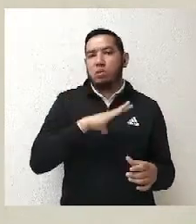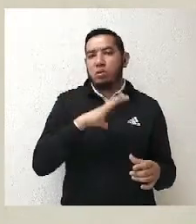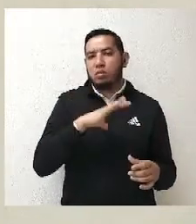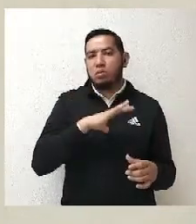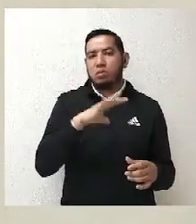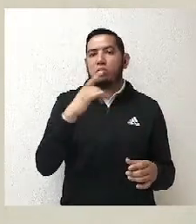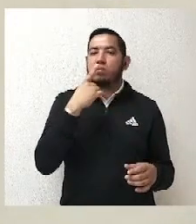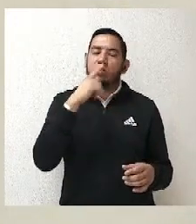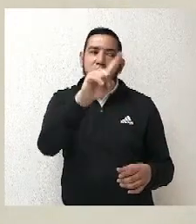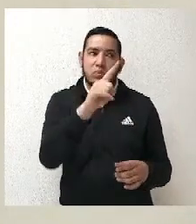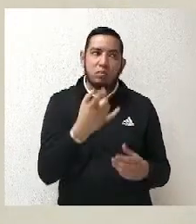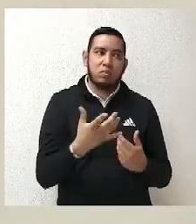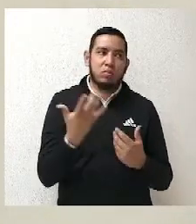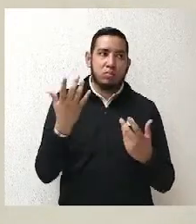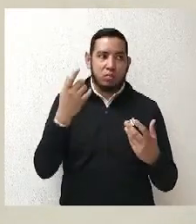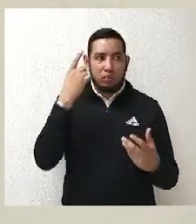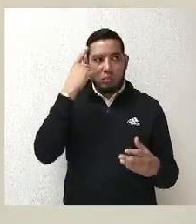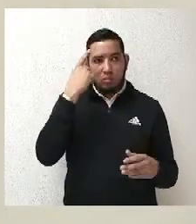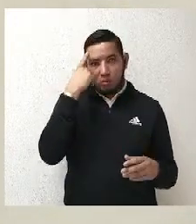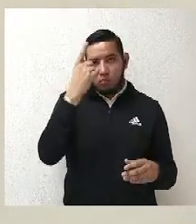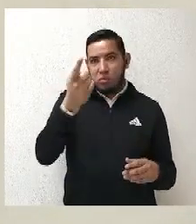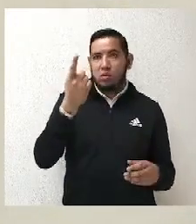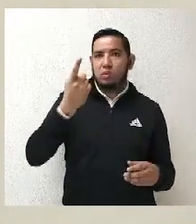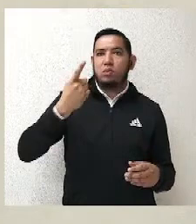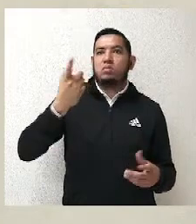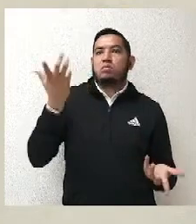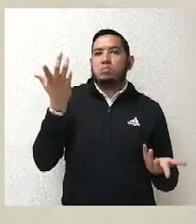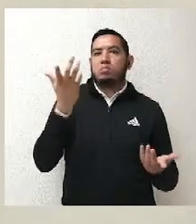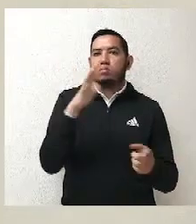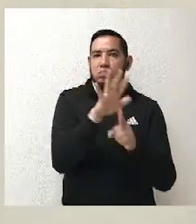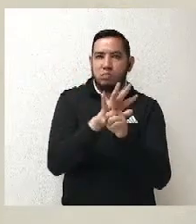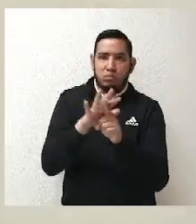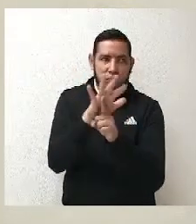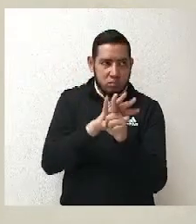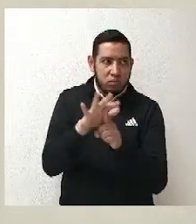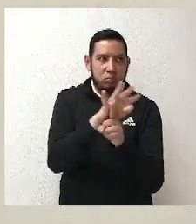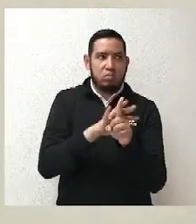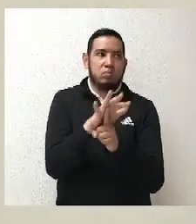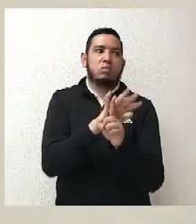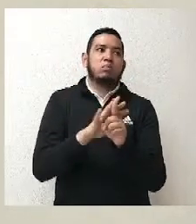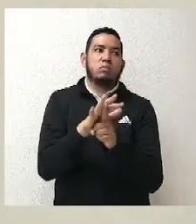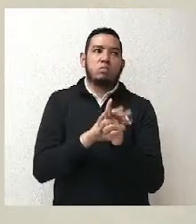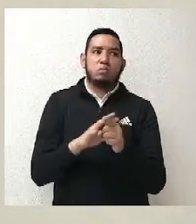argumentos adicionales, lo cual me parece correcto,